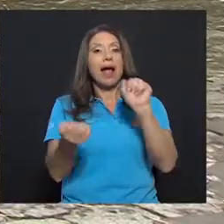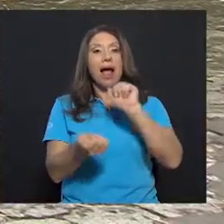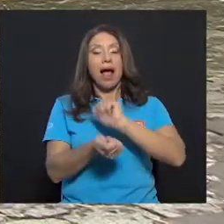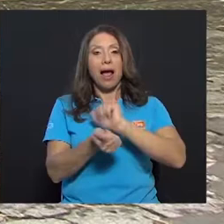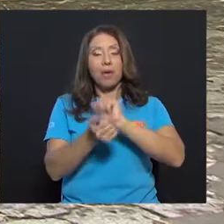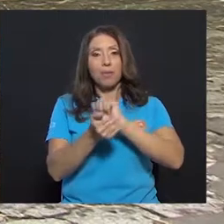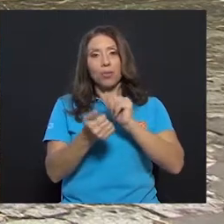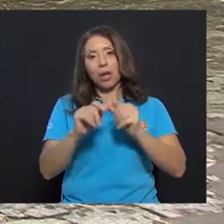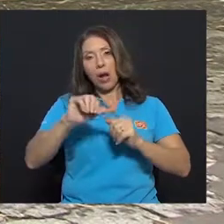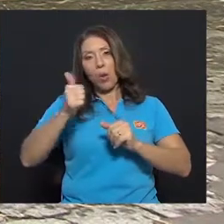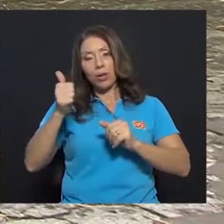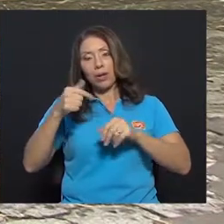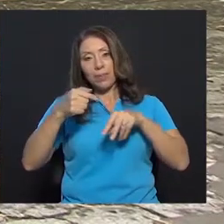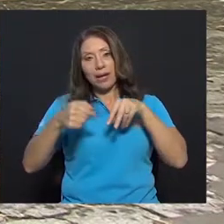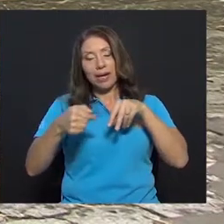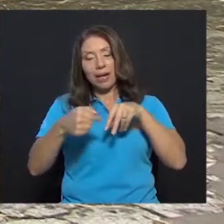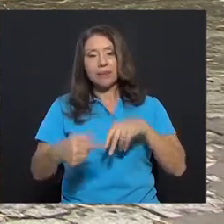de pierna.